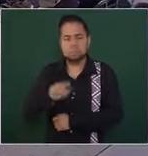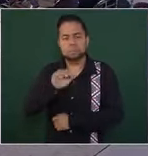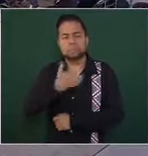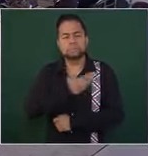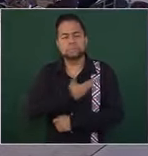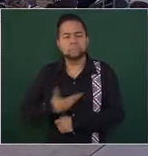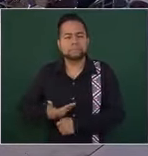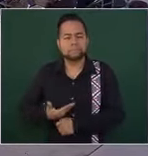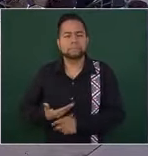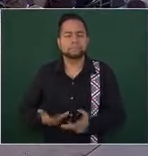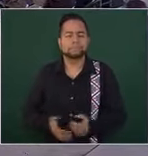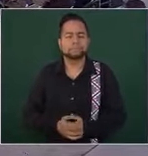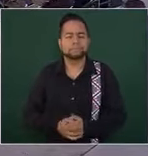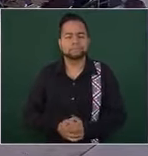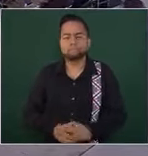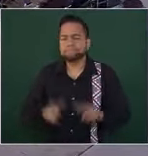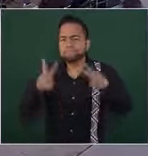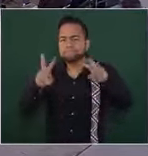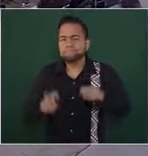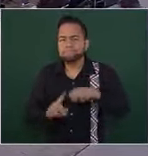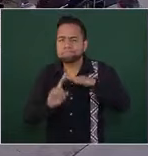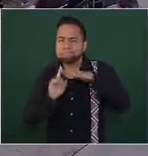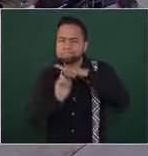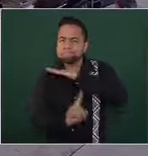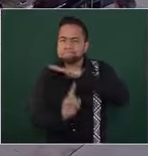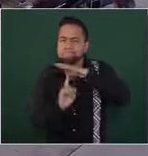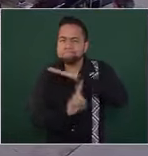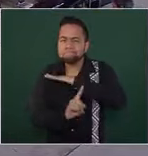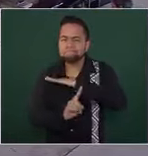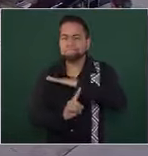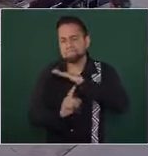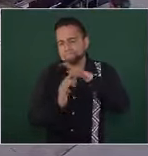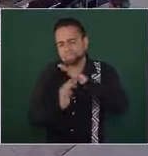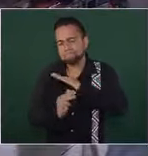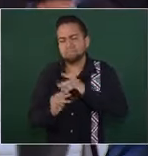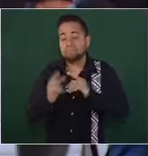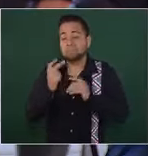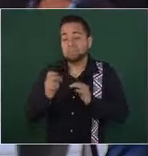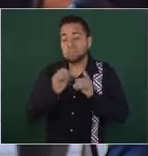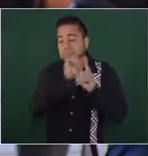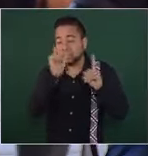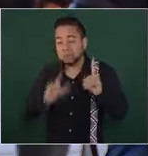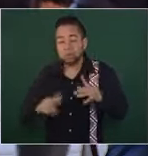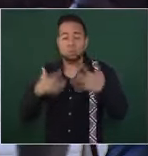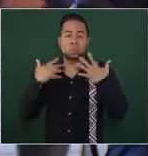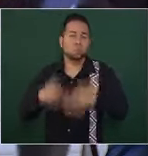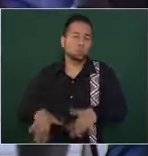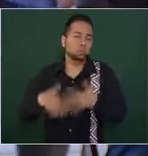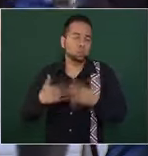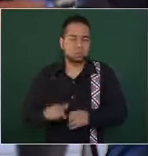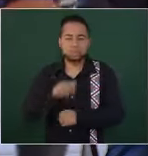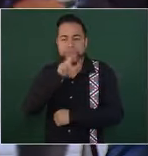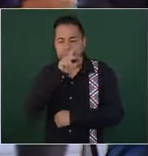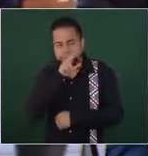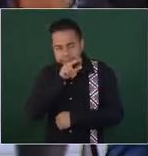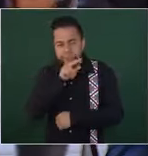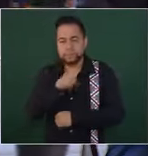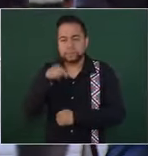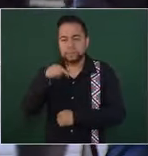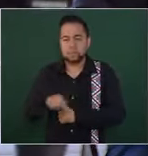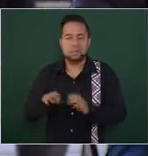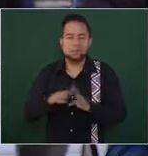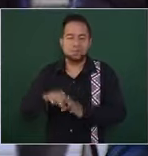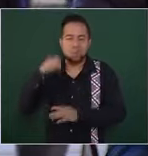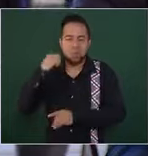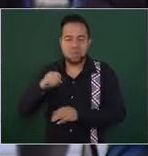el tema migratorio es algo que preocupa a nivel nacional y en Oaxaca es un tema en el territorio de extremo